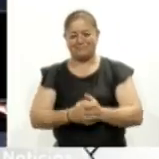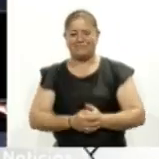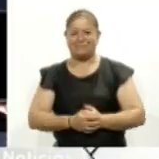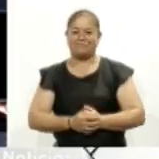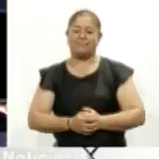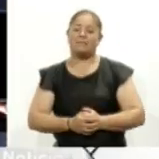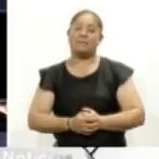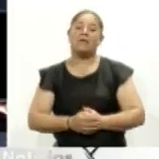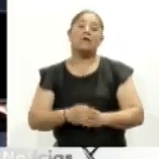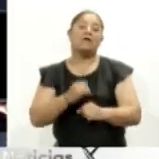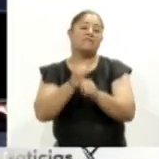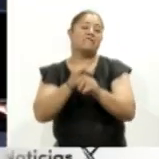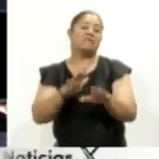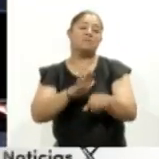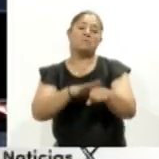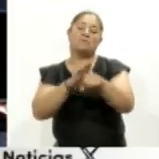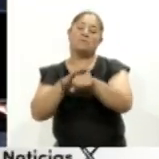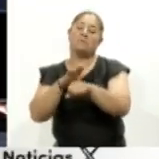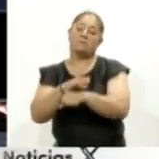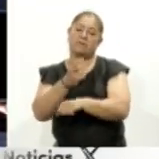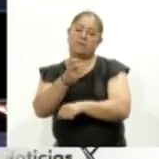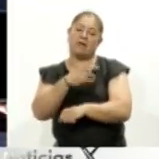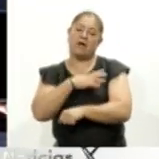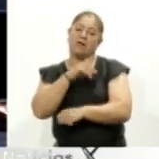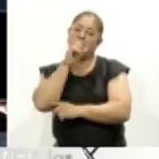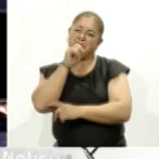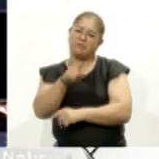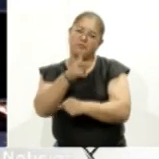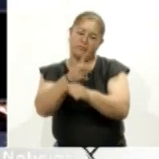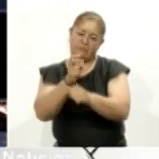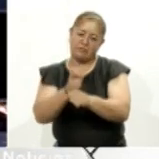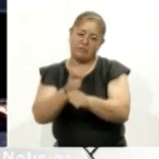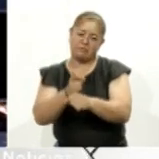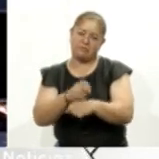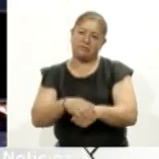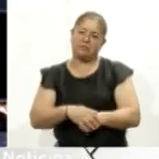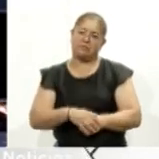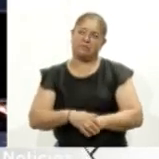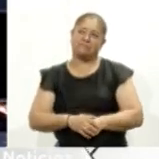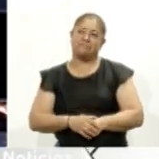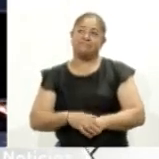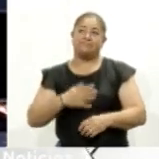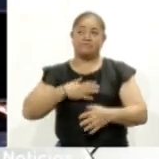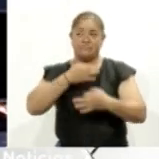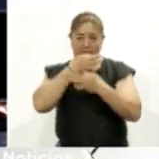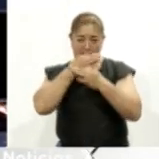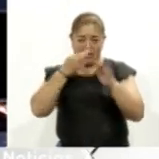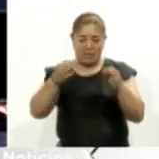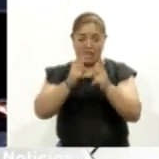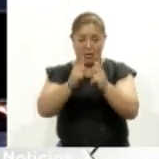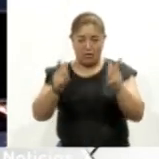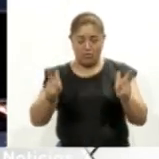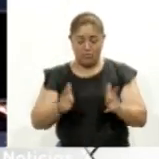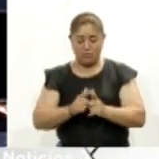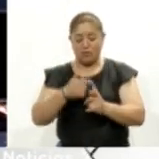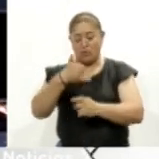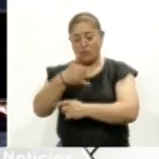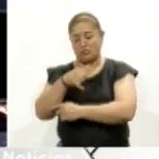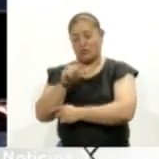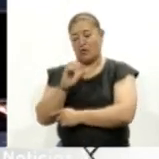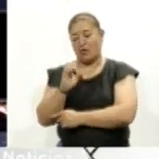tenemos más información esto es pues también una invitación ya que quiero comentarle que el grupo Yaocoyotl